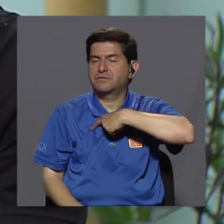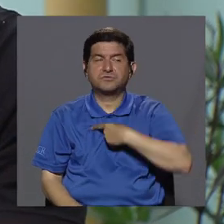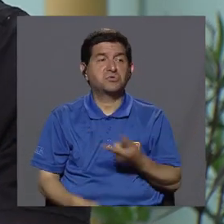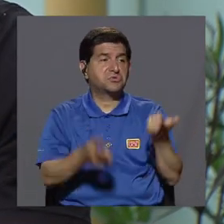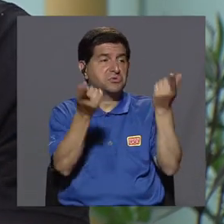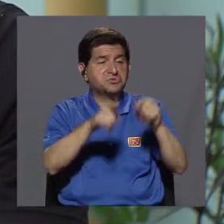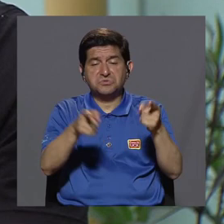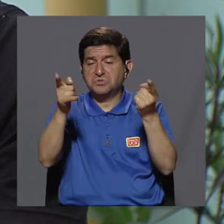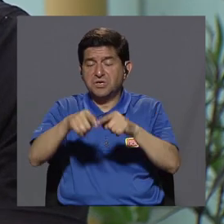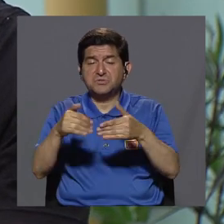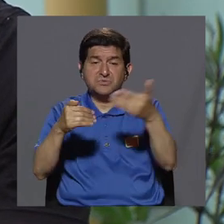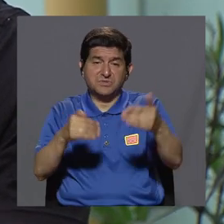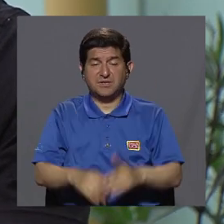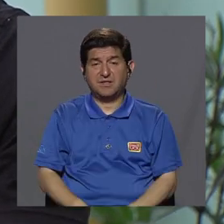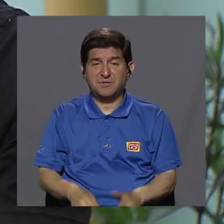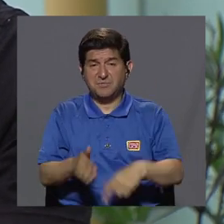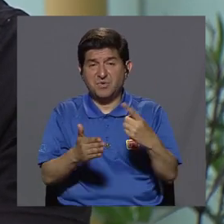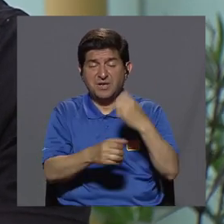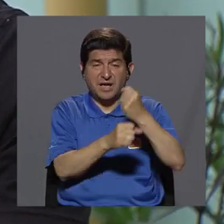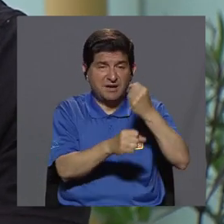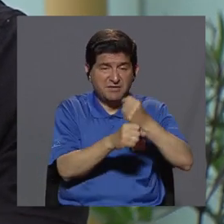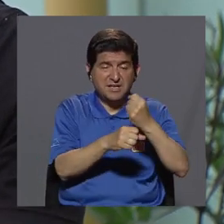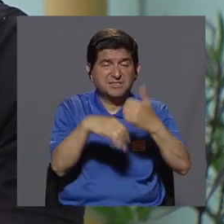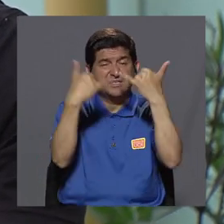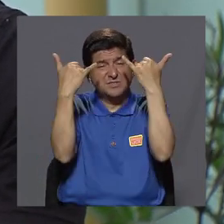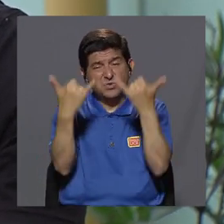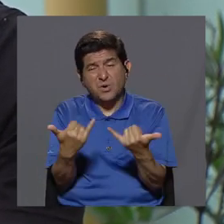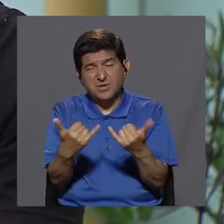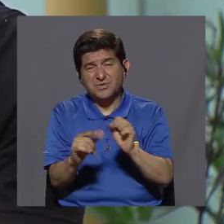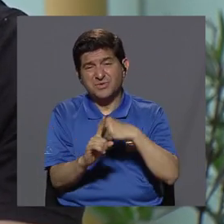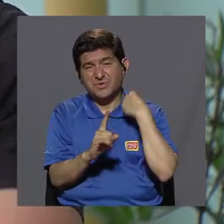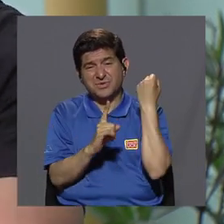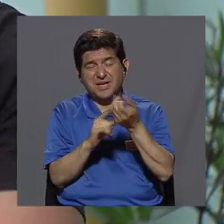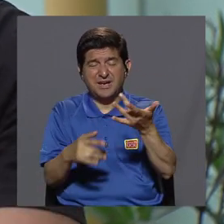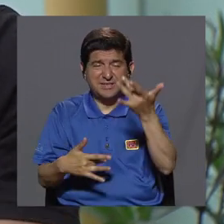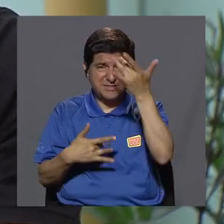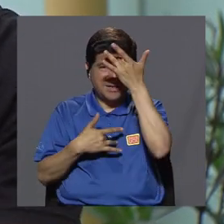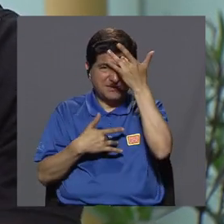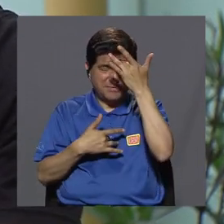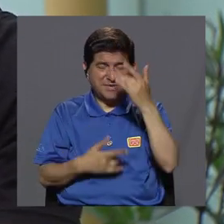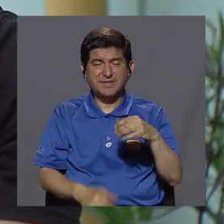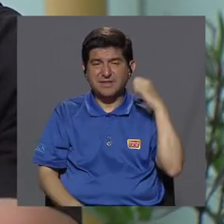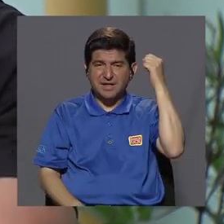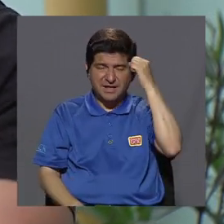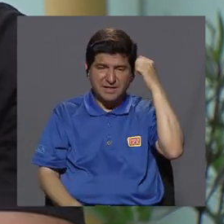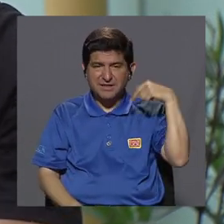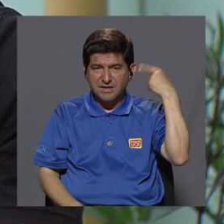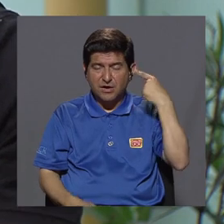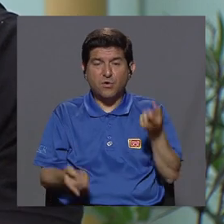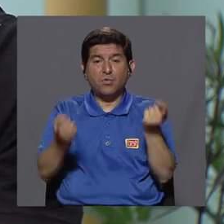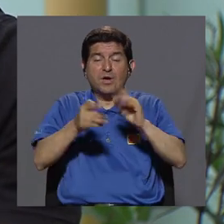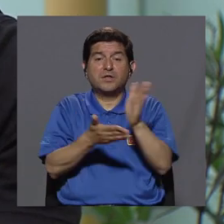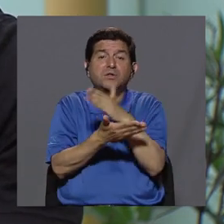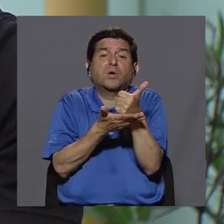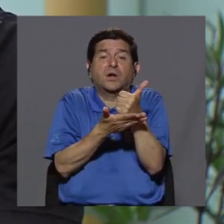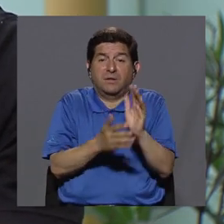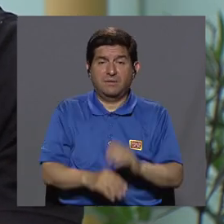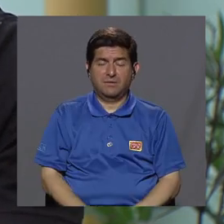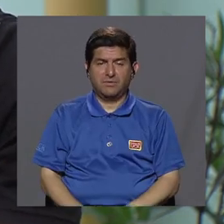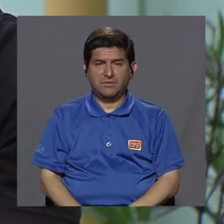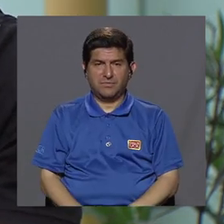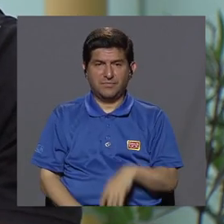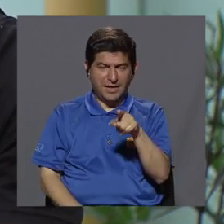sucedan cosas, ¿verdad? Porque muchas veces trabajamos cuando ya está una enfermedad de síndrome demencial o cuando no suceden cosas. Entonces,